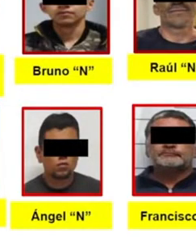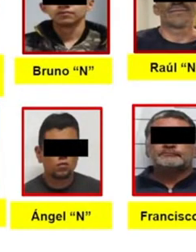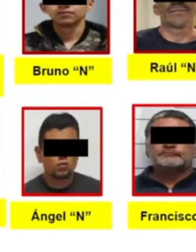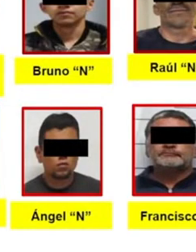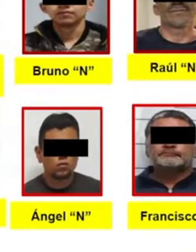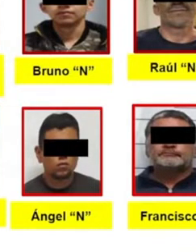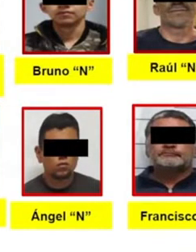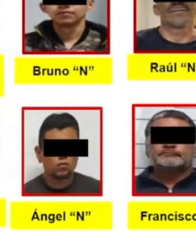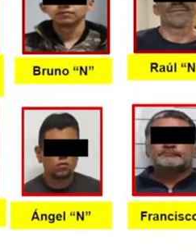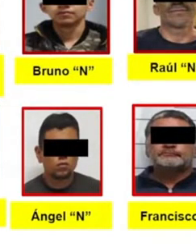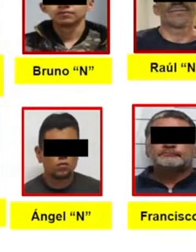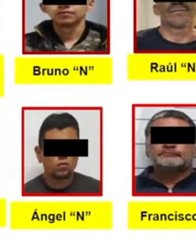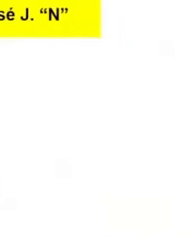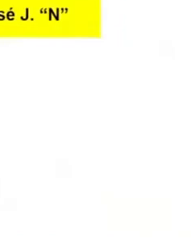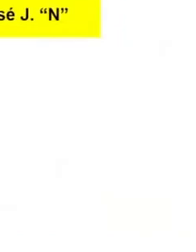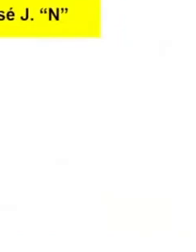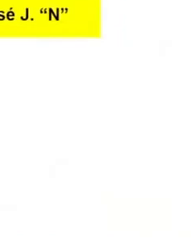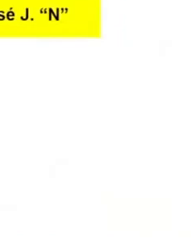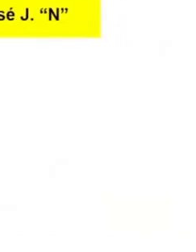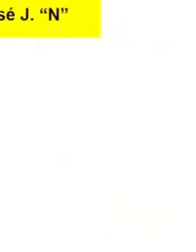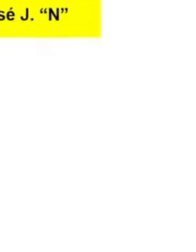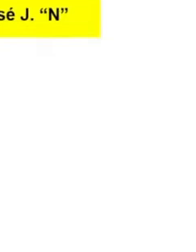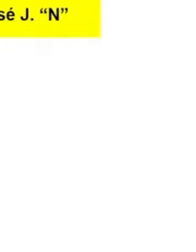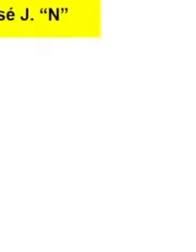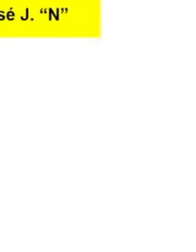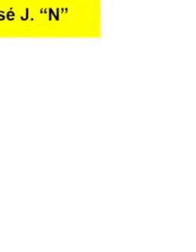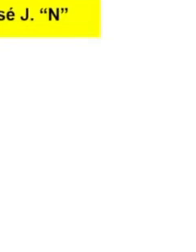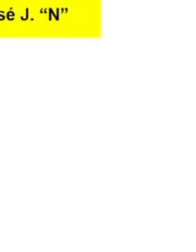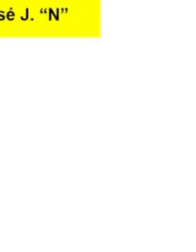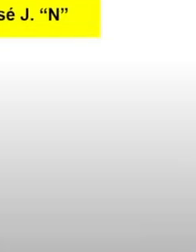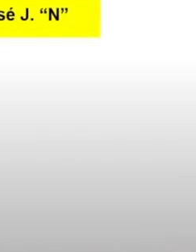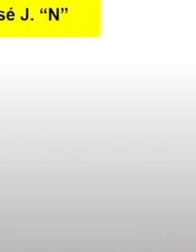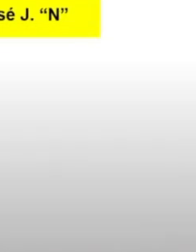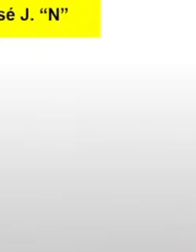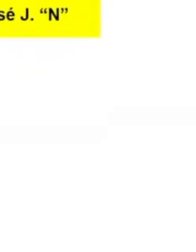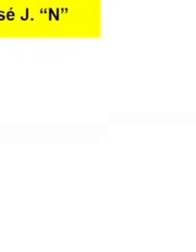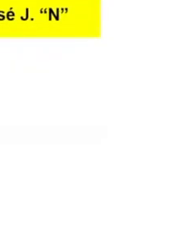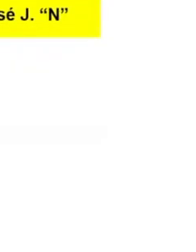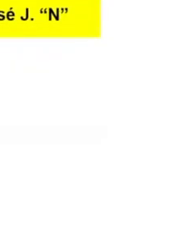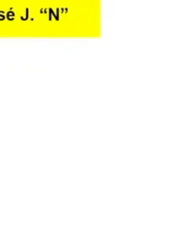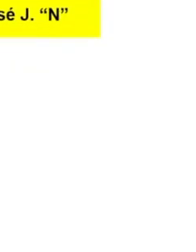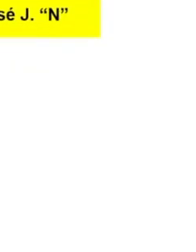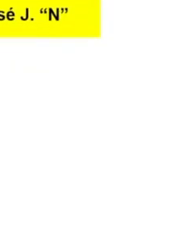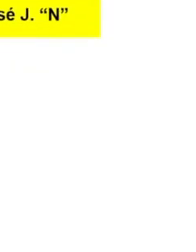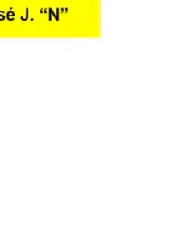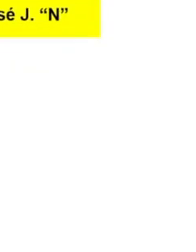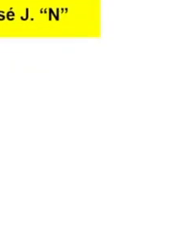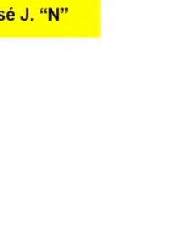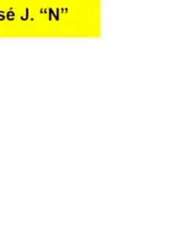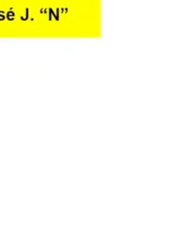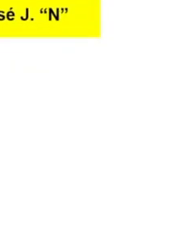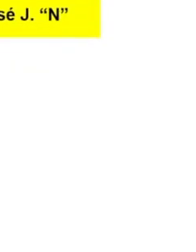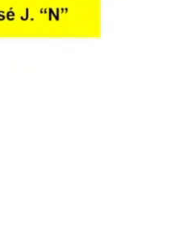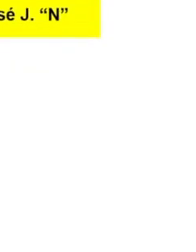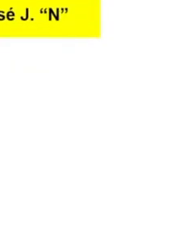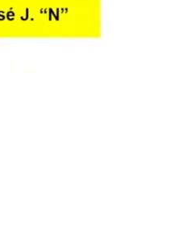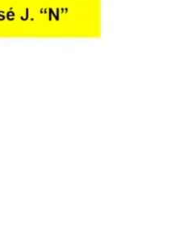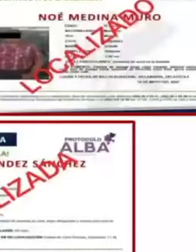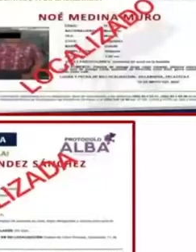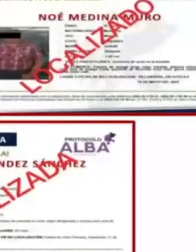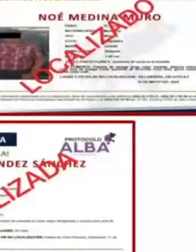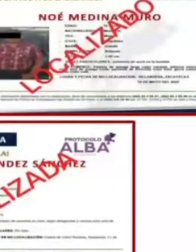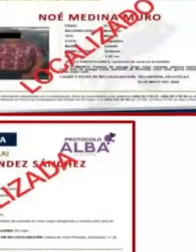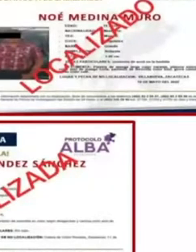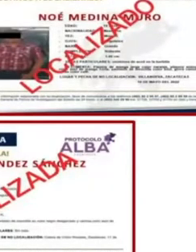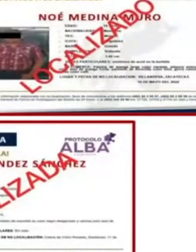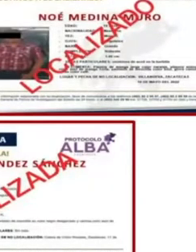cártel local o un grupo criminal local que se le conoce como los talibanes. También en Zacatecas, a